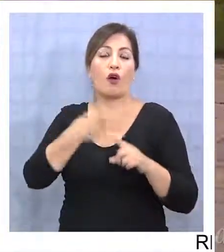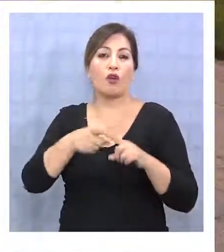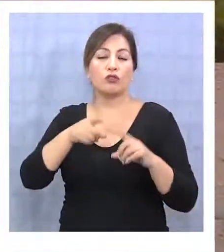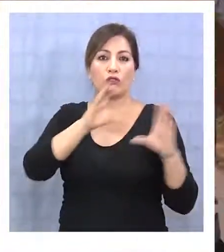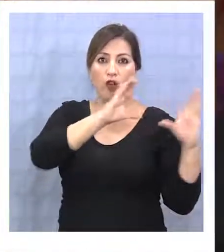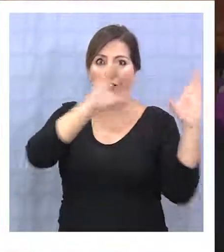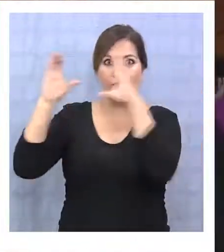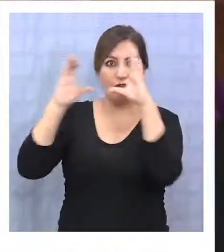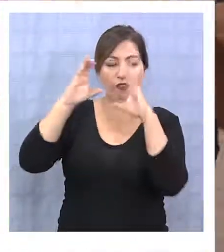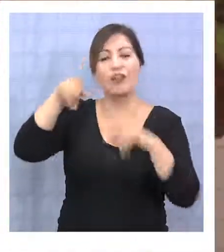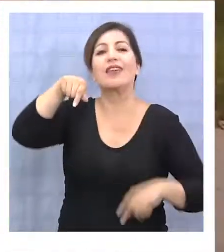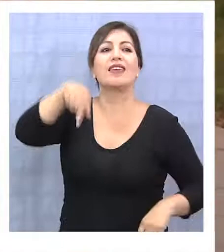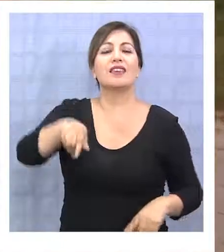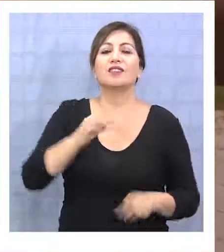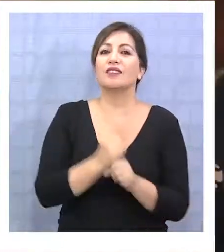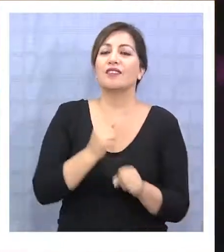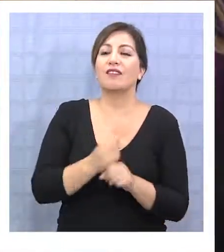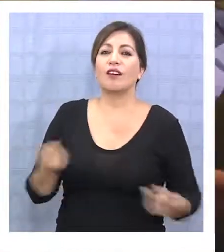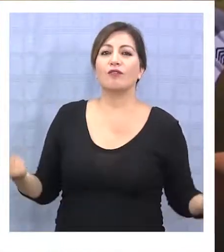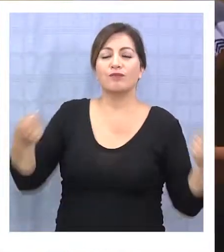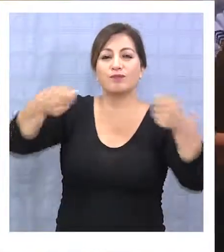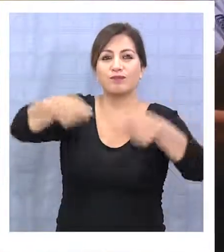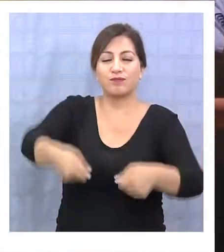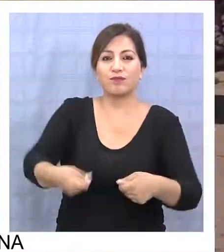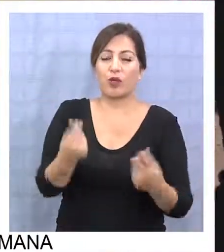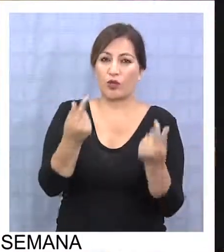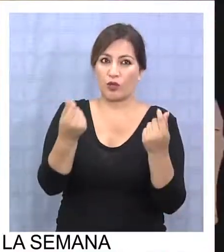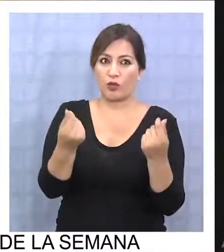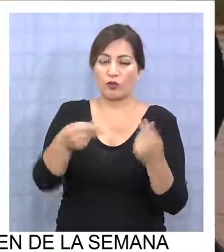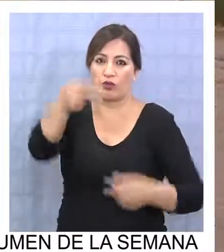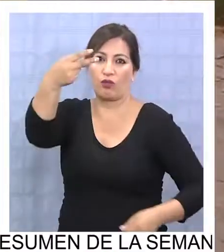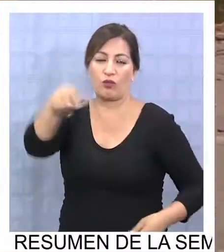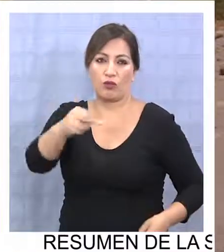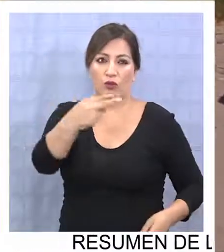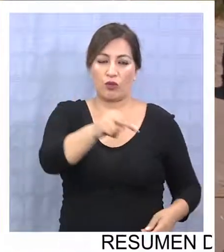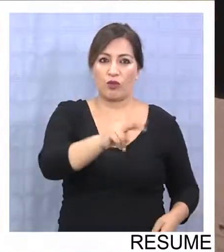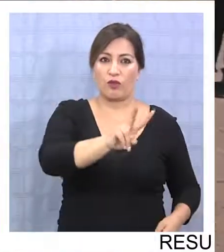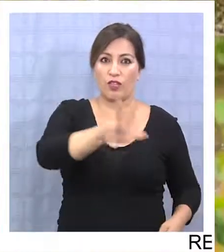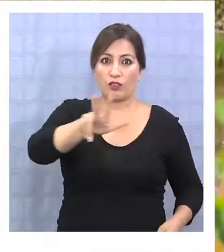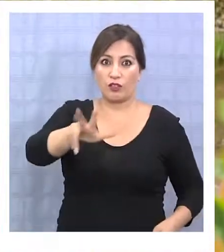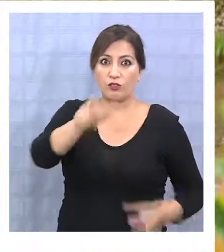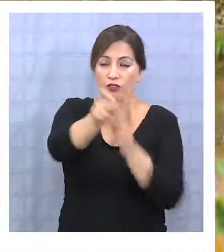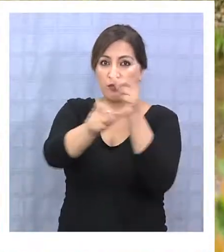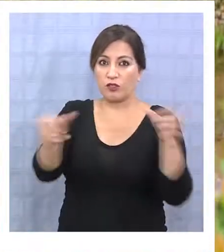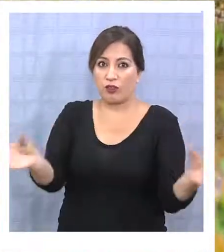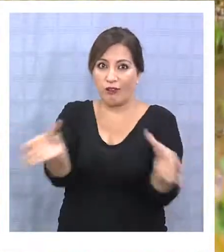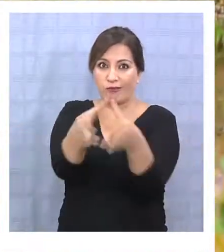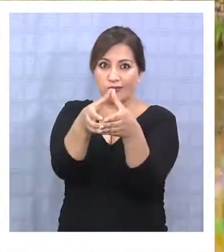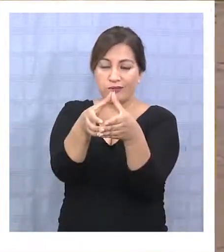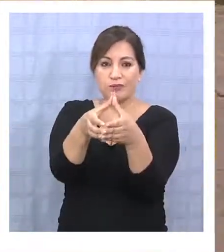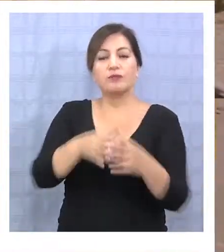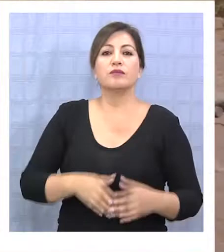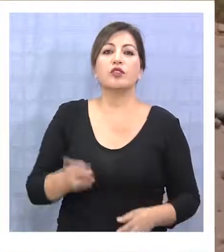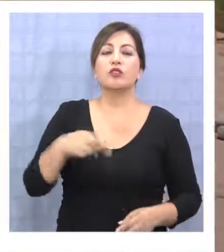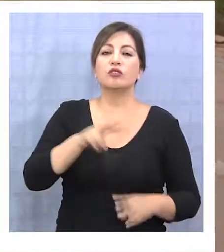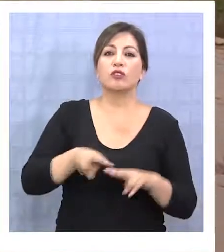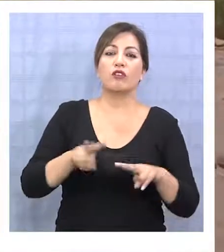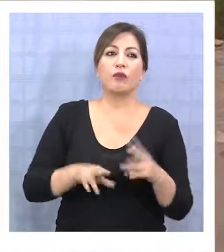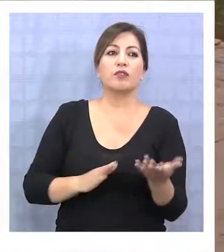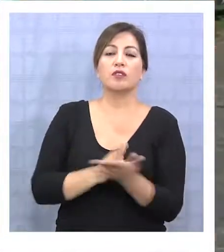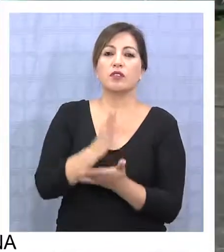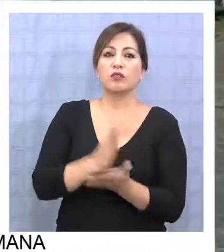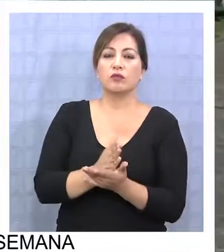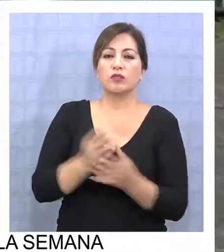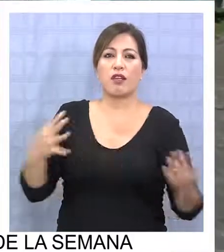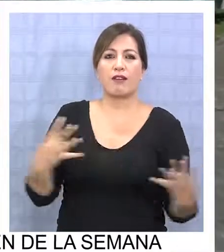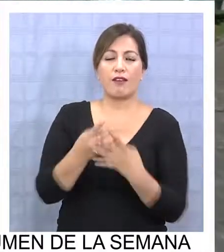Otro Enfoque Film. Un trabajo que fue financiado netamente con recursos propios de sus 28 integrantes. Vamos a hacer el